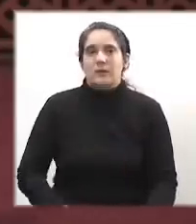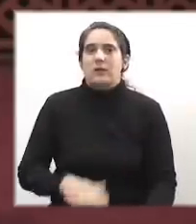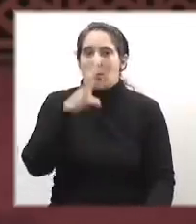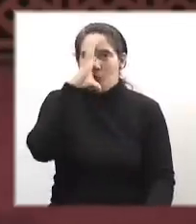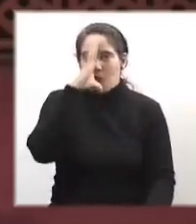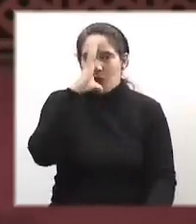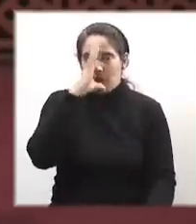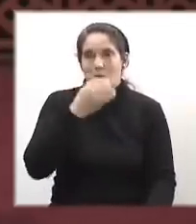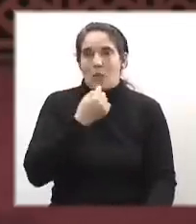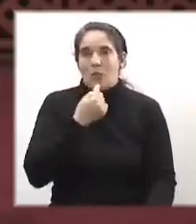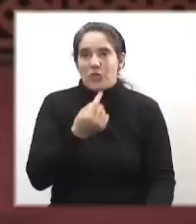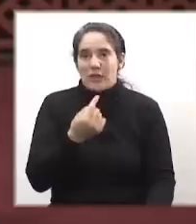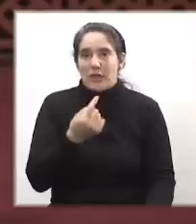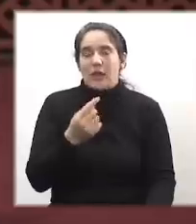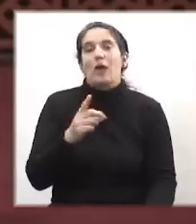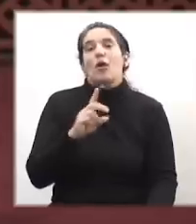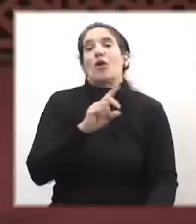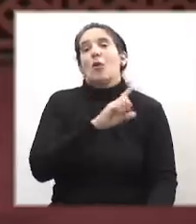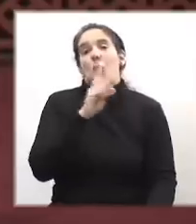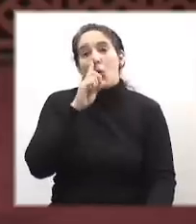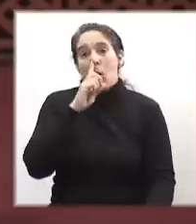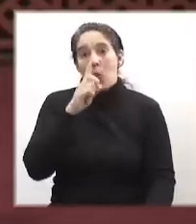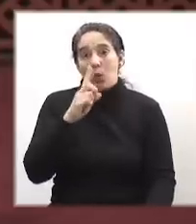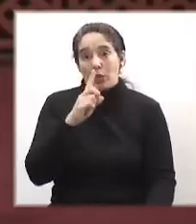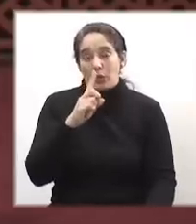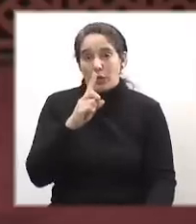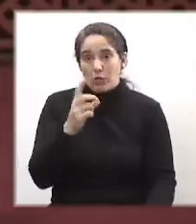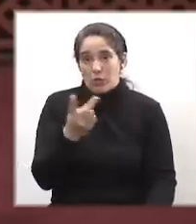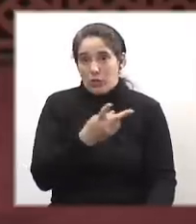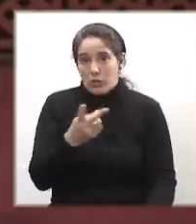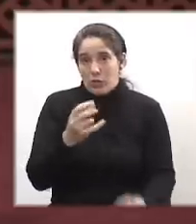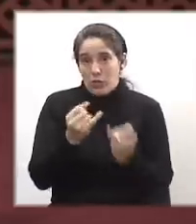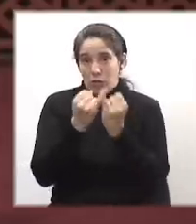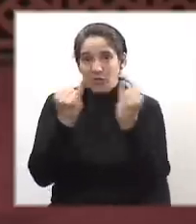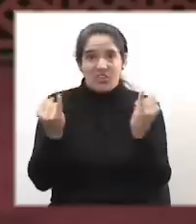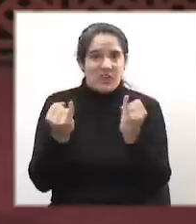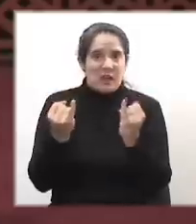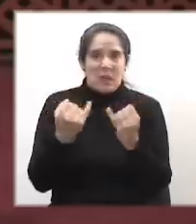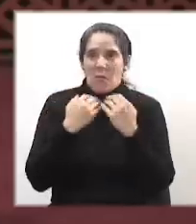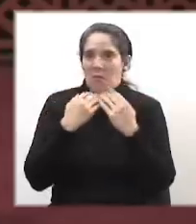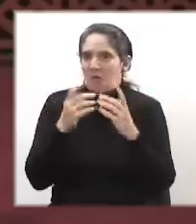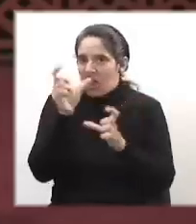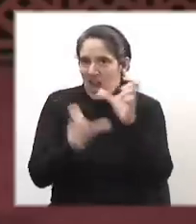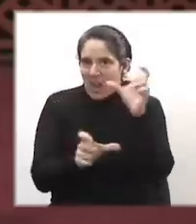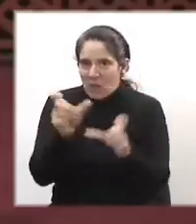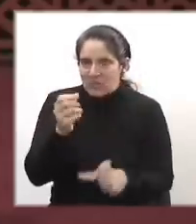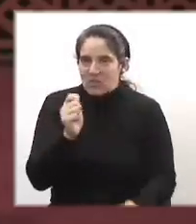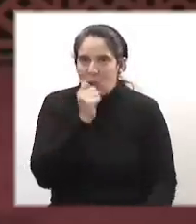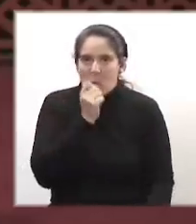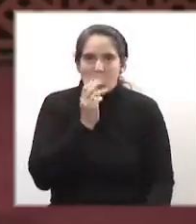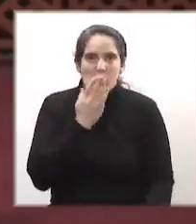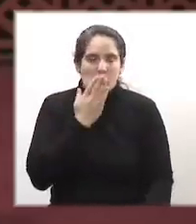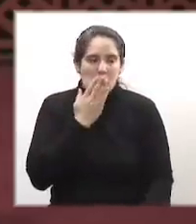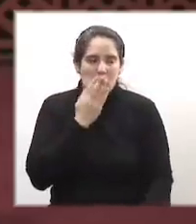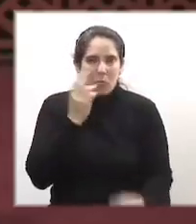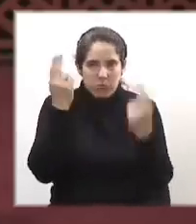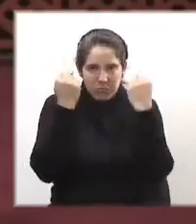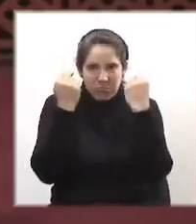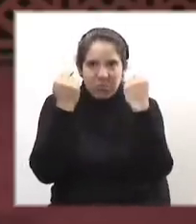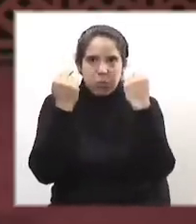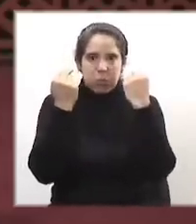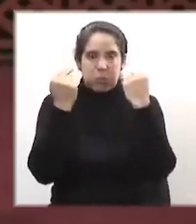como ya dijimos, como en junio, el día de la disolución de las cámaras, no hubo manifestaciones populares de apoyo